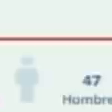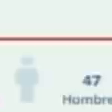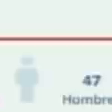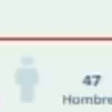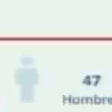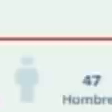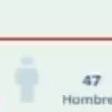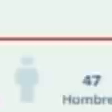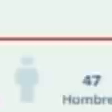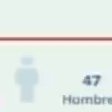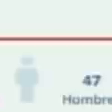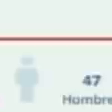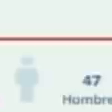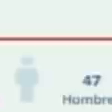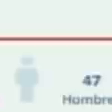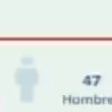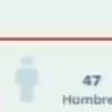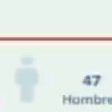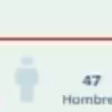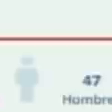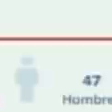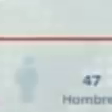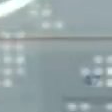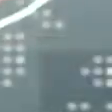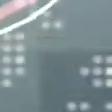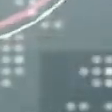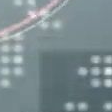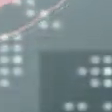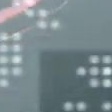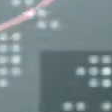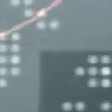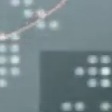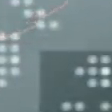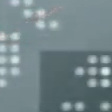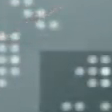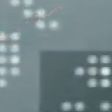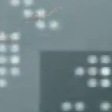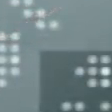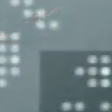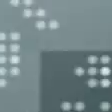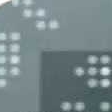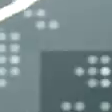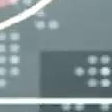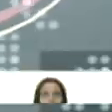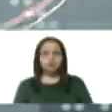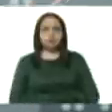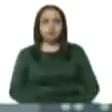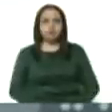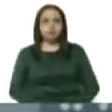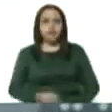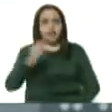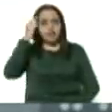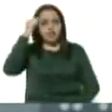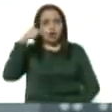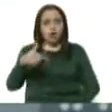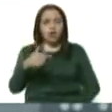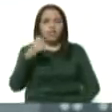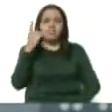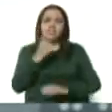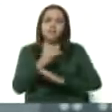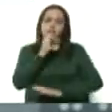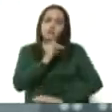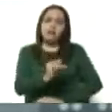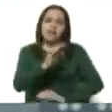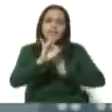Al día de hoy, debemos reportar con mucho pesar que tres venezolanos han fallecido, víctimas